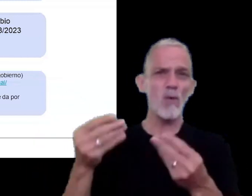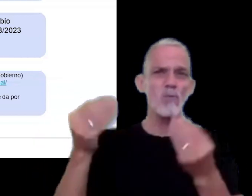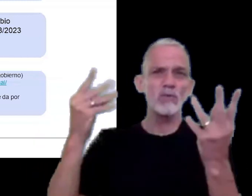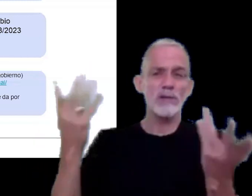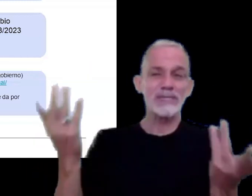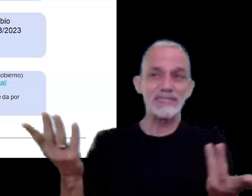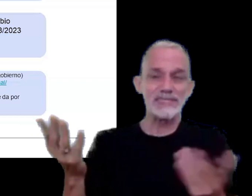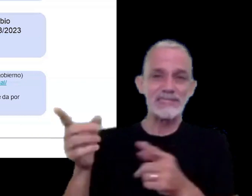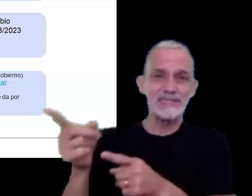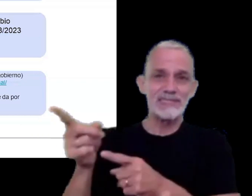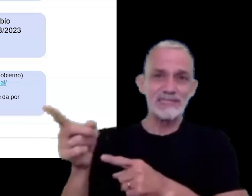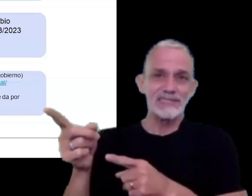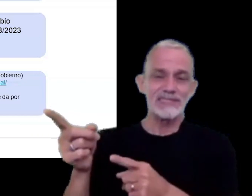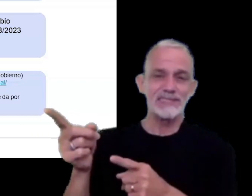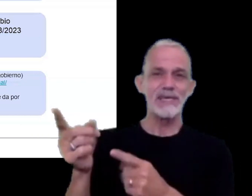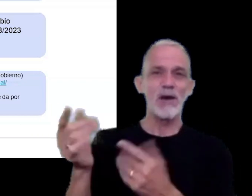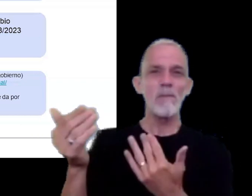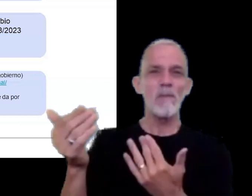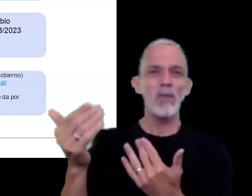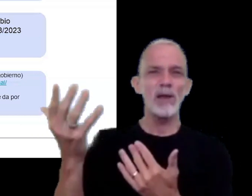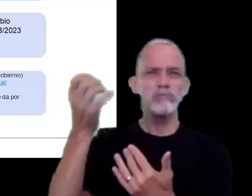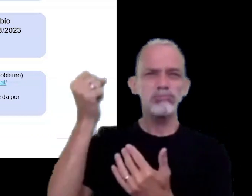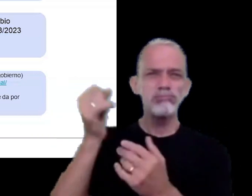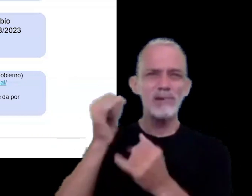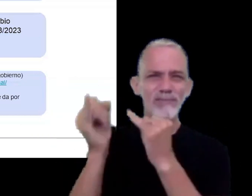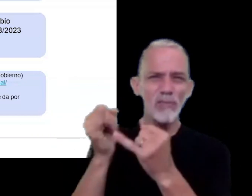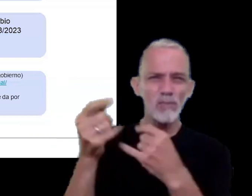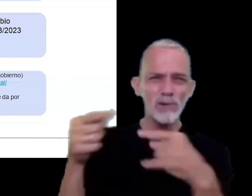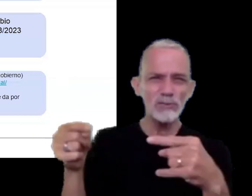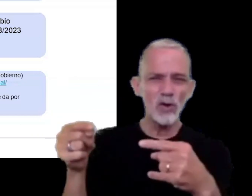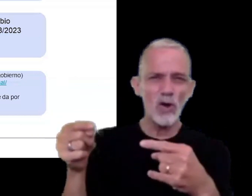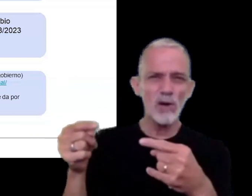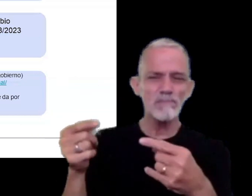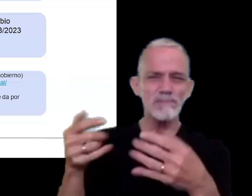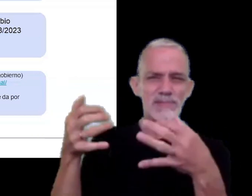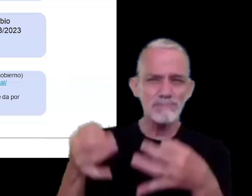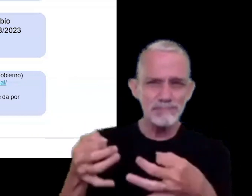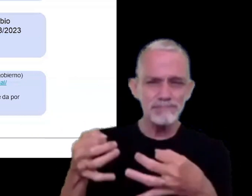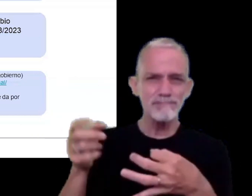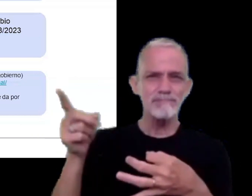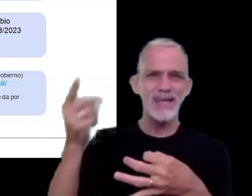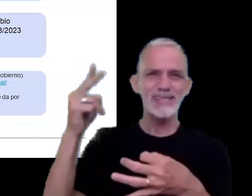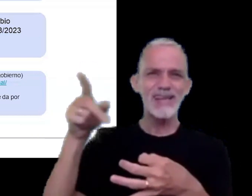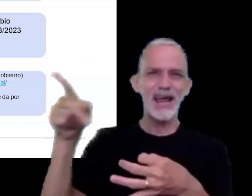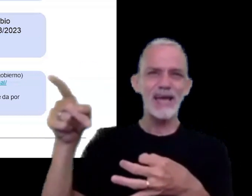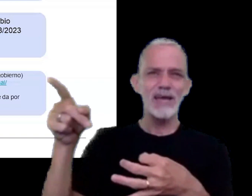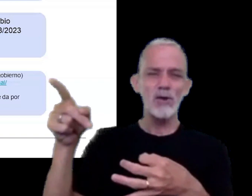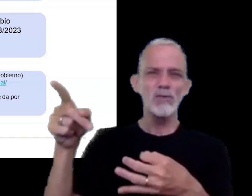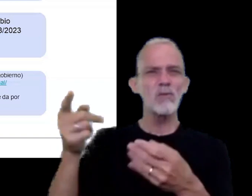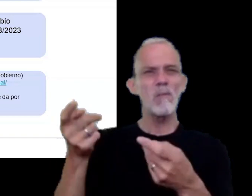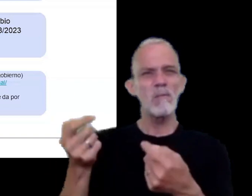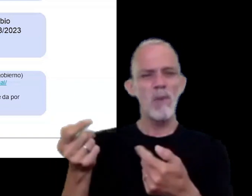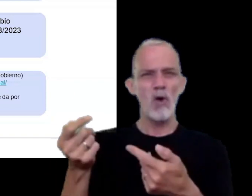capacidad de poder obtener esa certeza es reducida